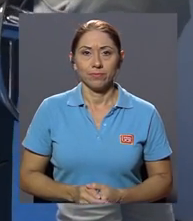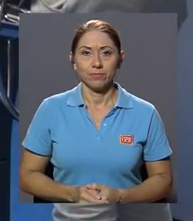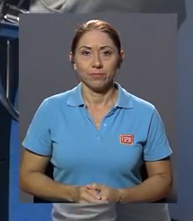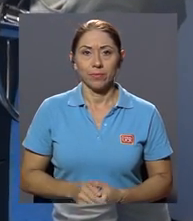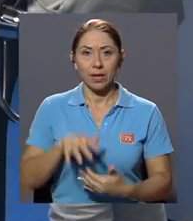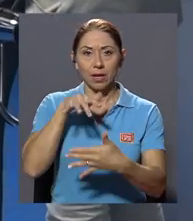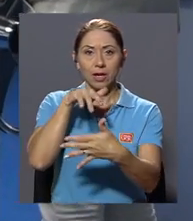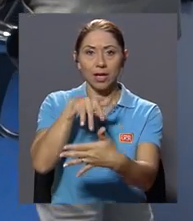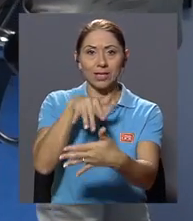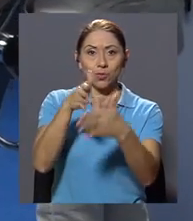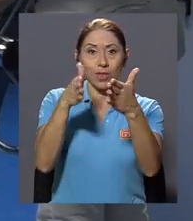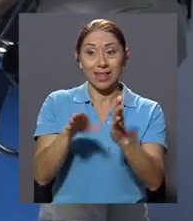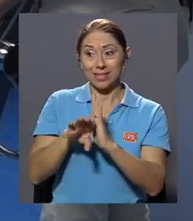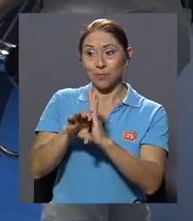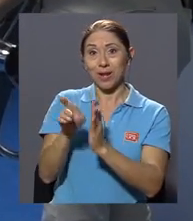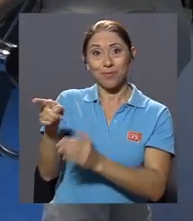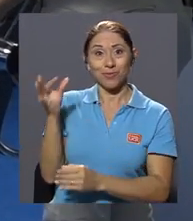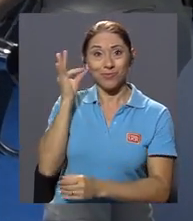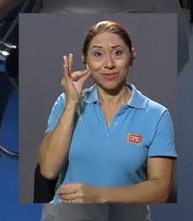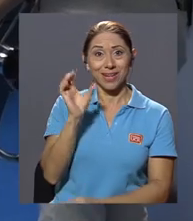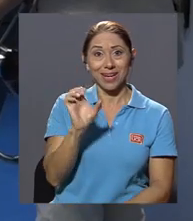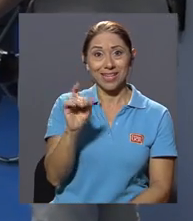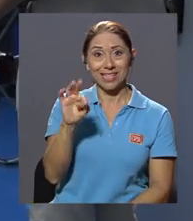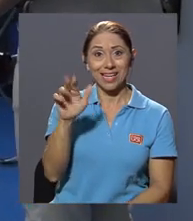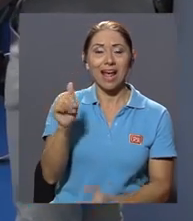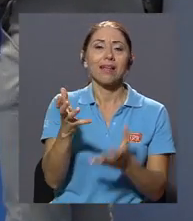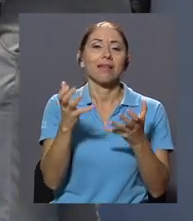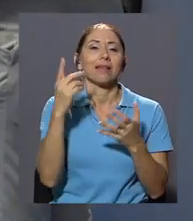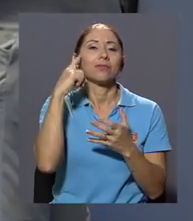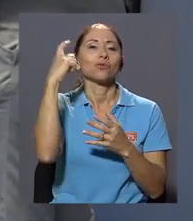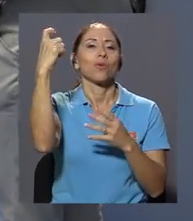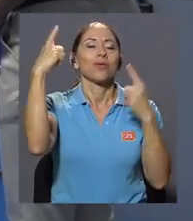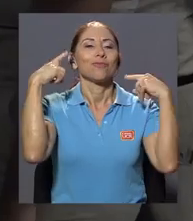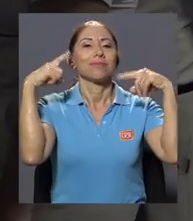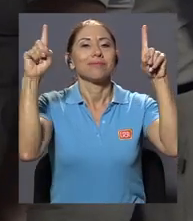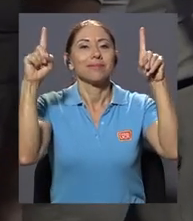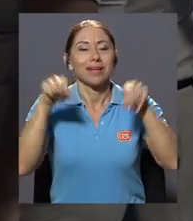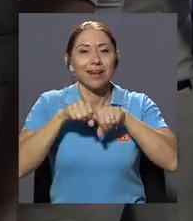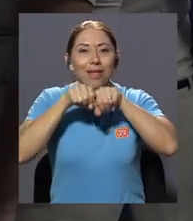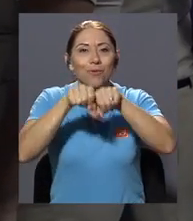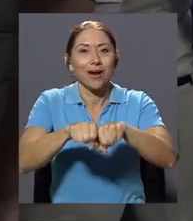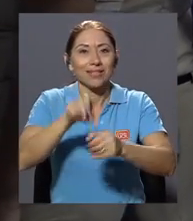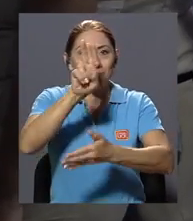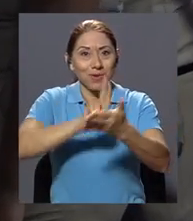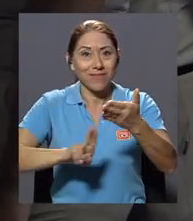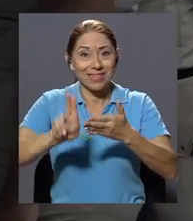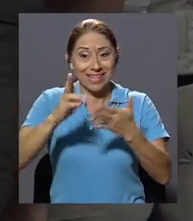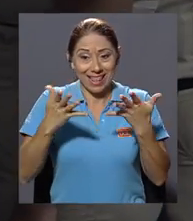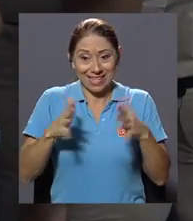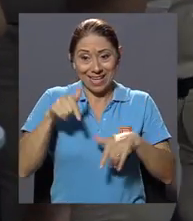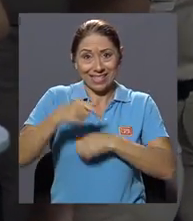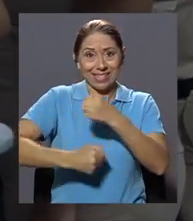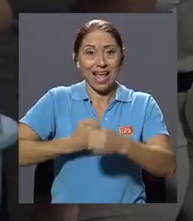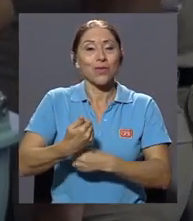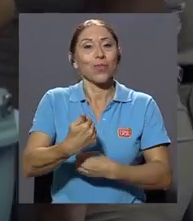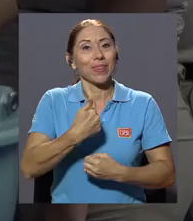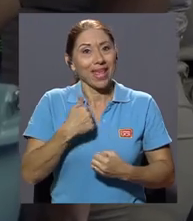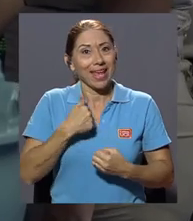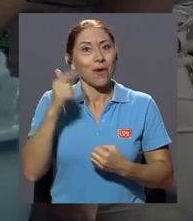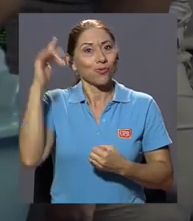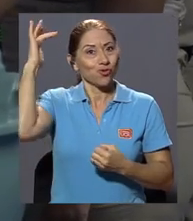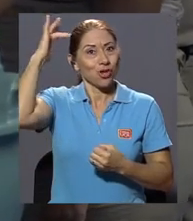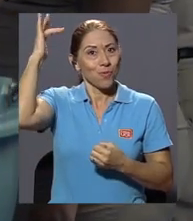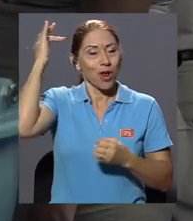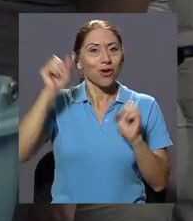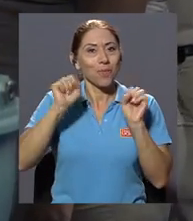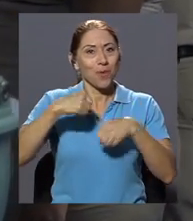Los estudiantes como Cristina esperan cumplir su sueño y graduarse en una universidad que cuenta desde este 2018 con un simulador que